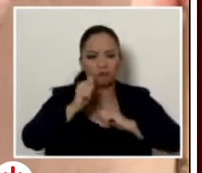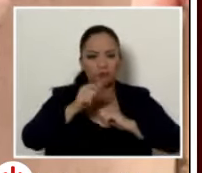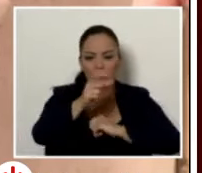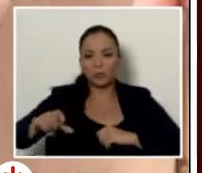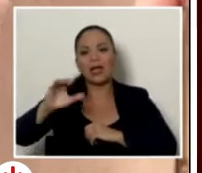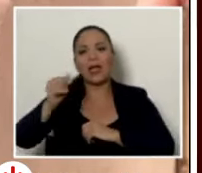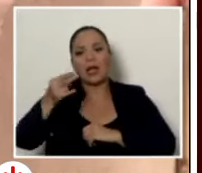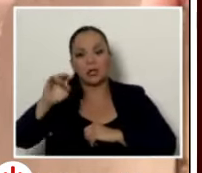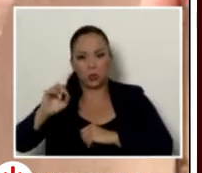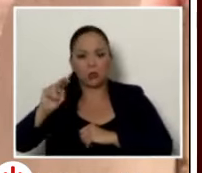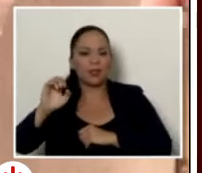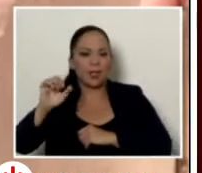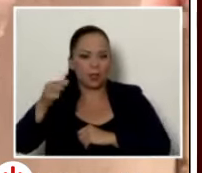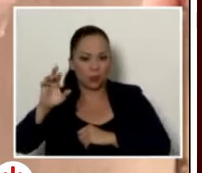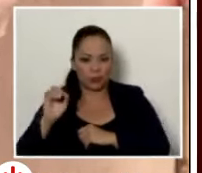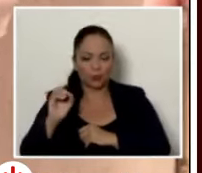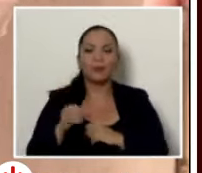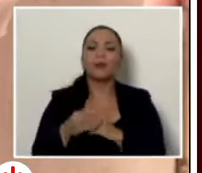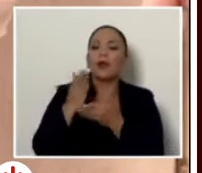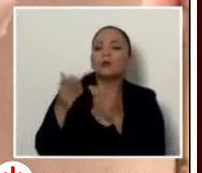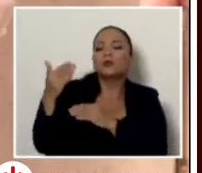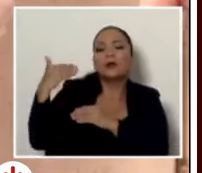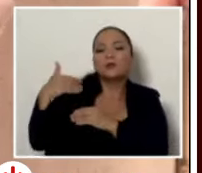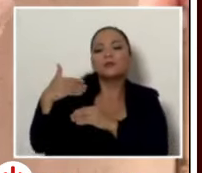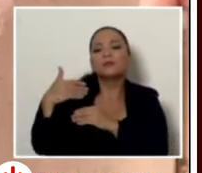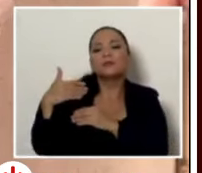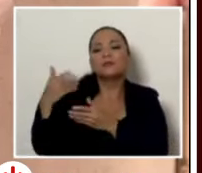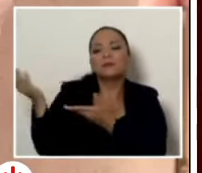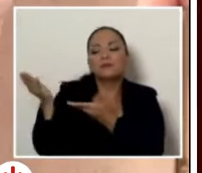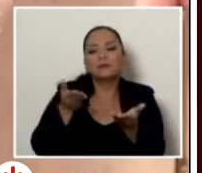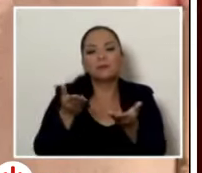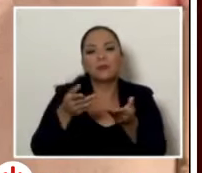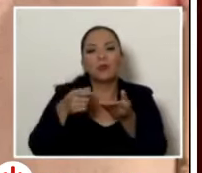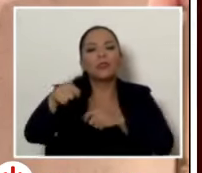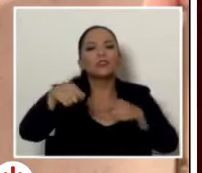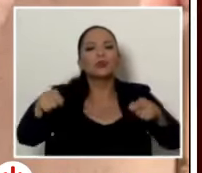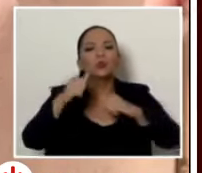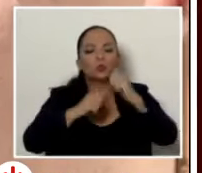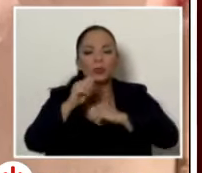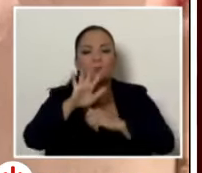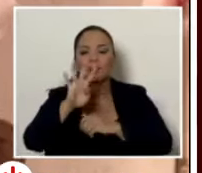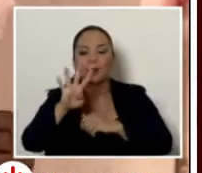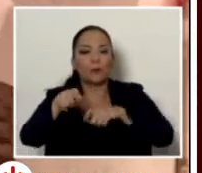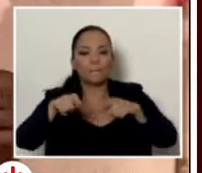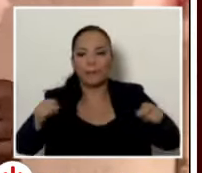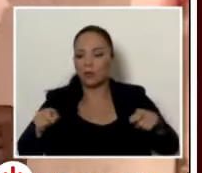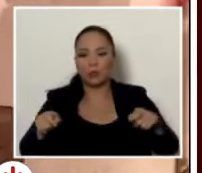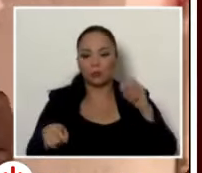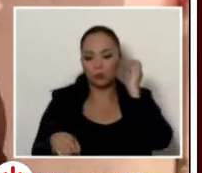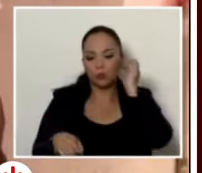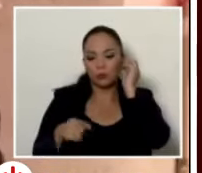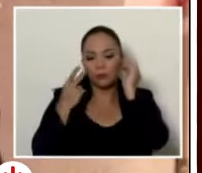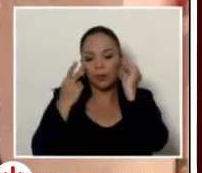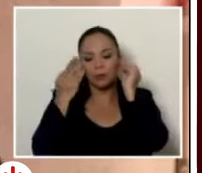108 metros hace algunos años llevaron una estructura de 54 metros esa estructura que tal vez no sé si la alcanza a ver acá tal